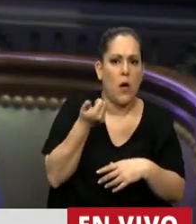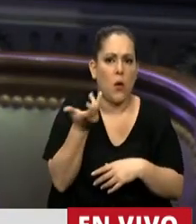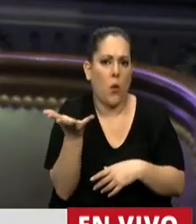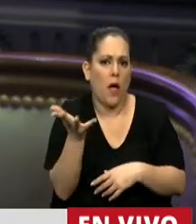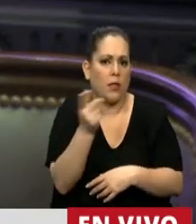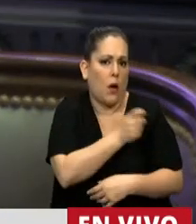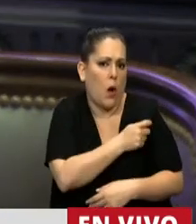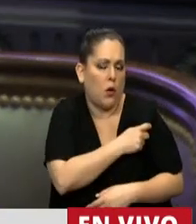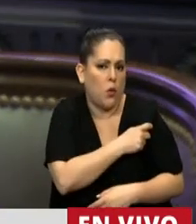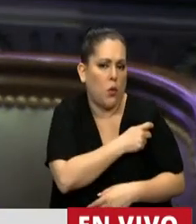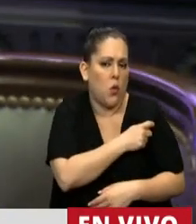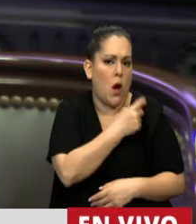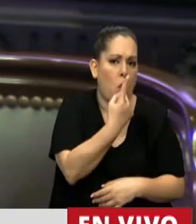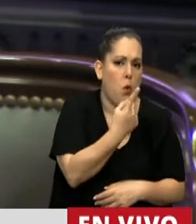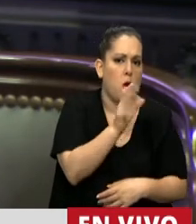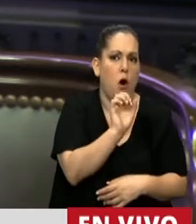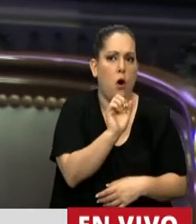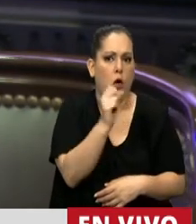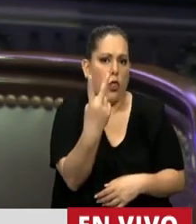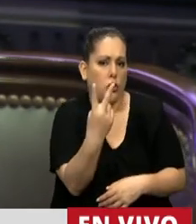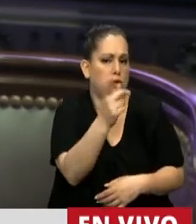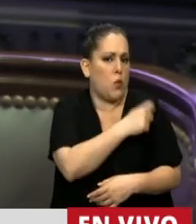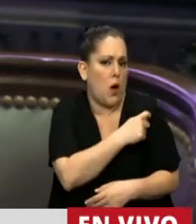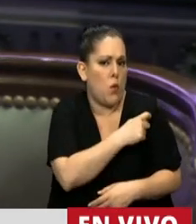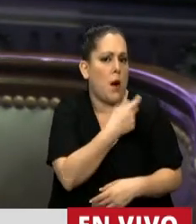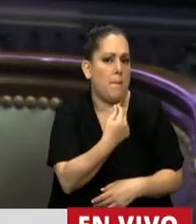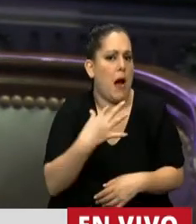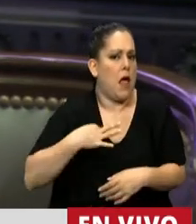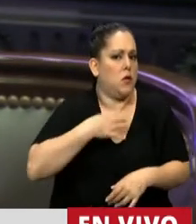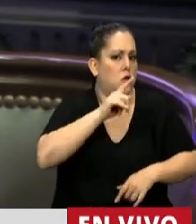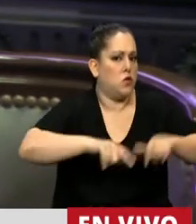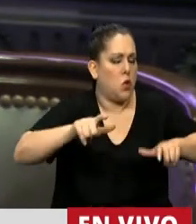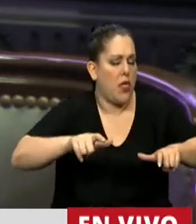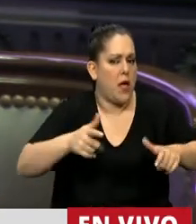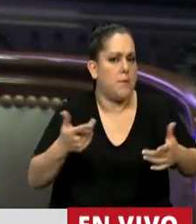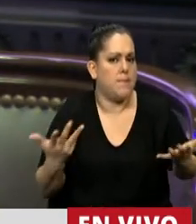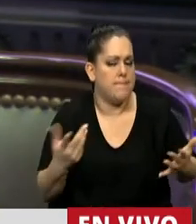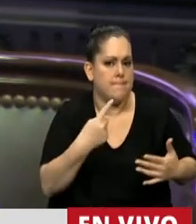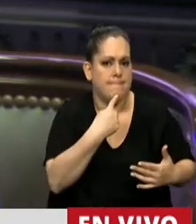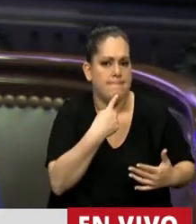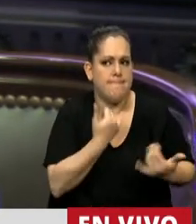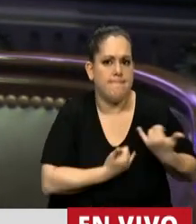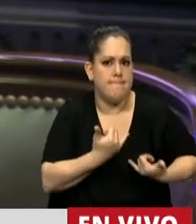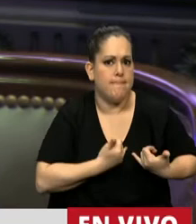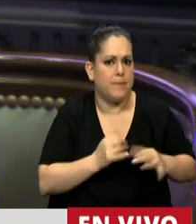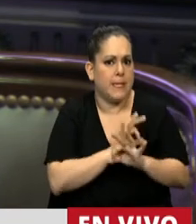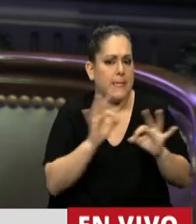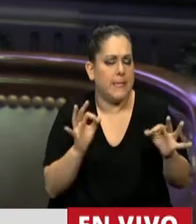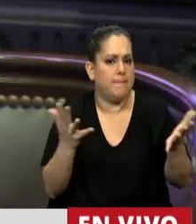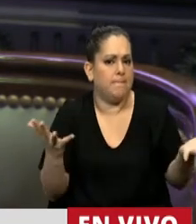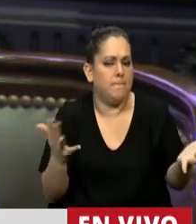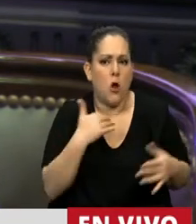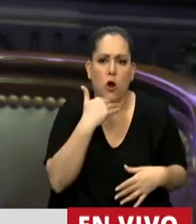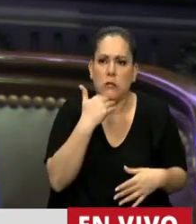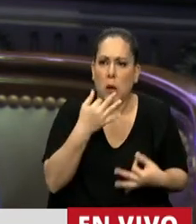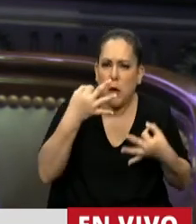una o dos dosis para cada ciudadano argentino que deba ponerse la vacuna, no